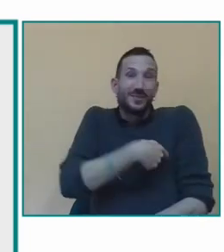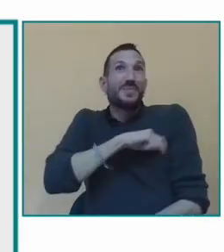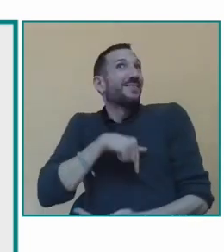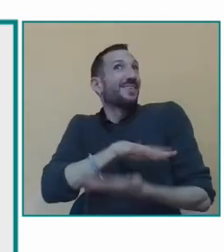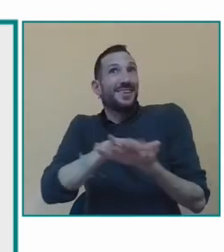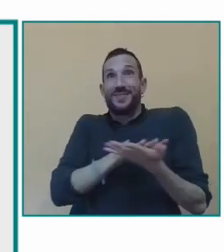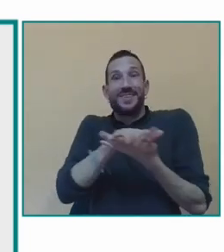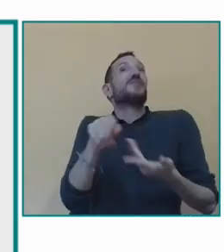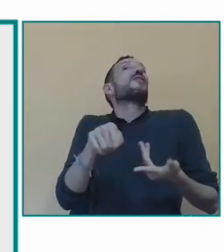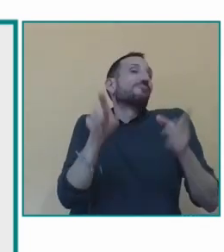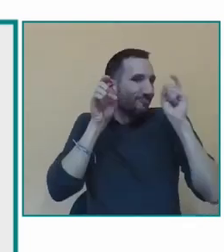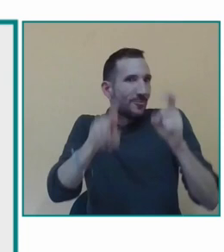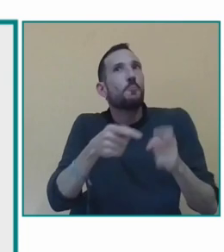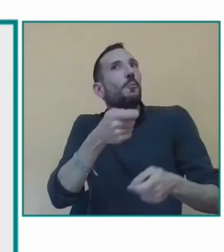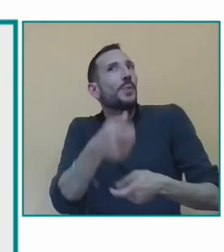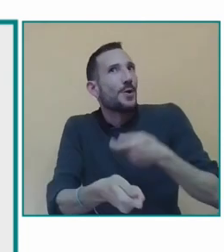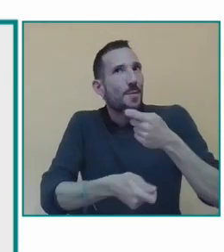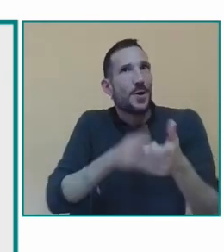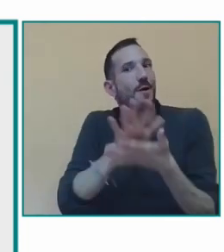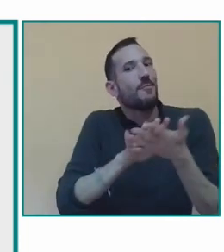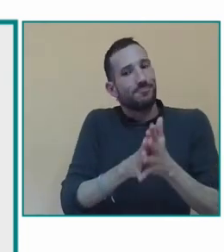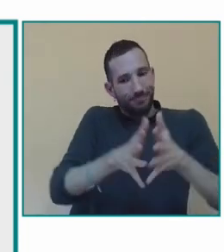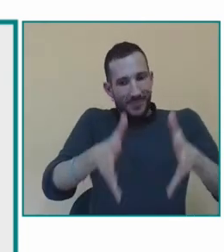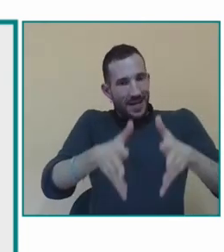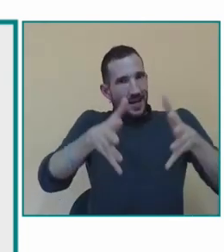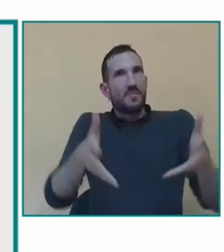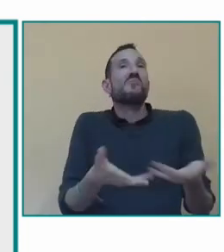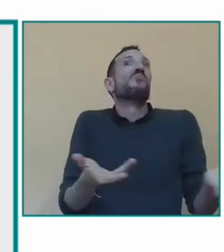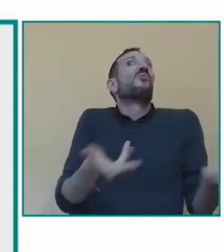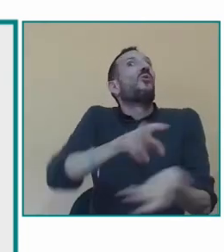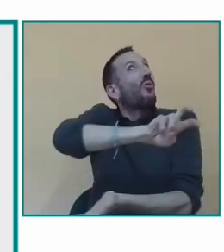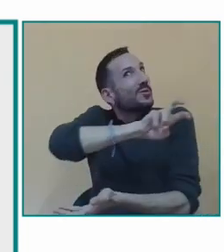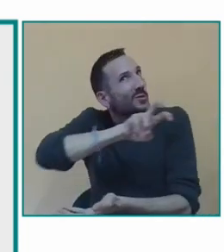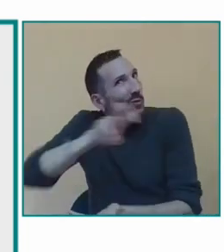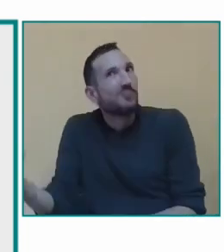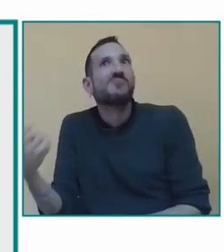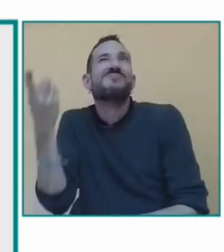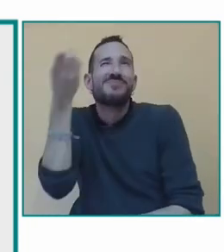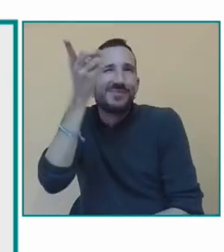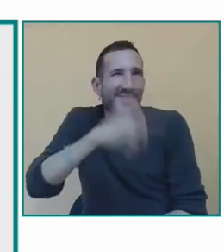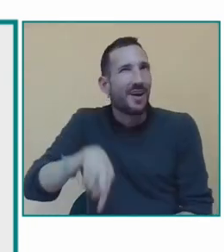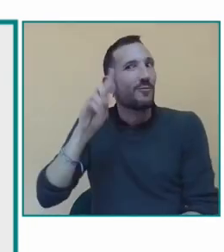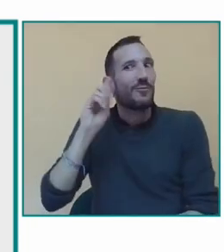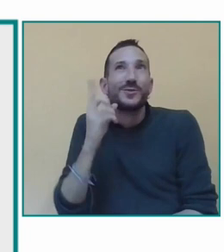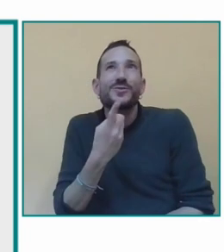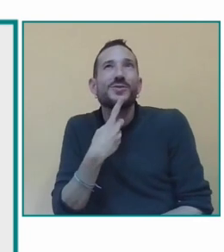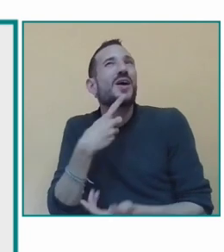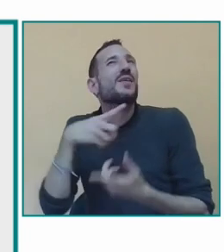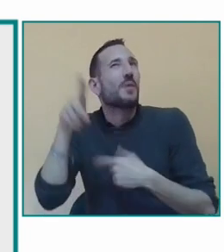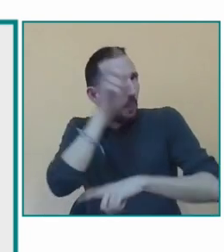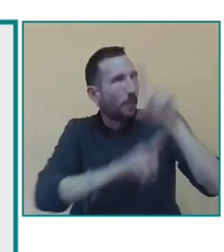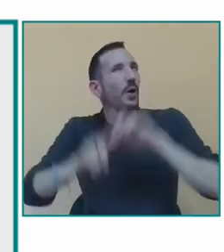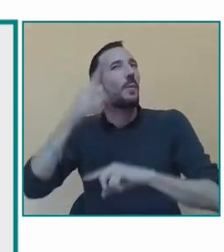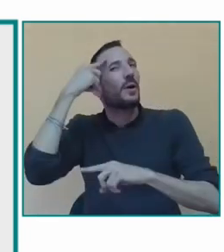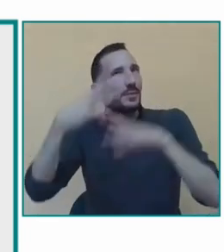irse adaptando a una nueva cultura a una nueva lengua y que poco a poco vayan desarrollando vayan adquiriendo la lengua de signos española para